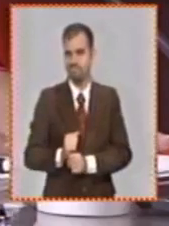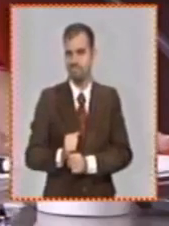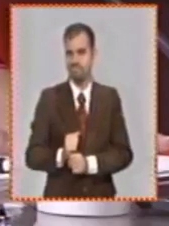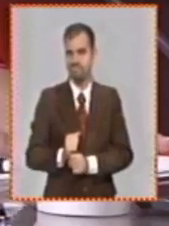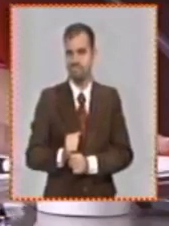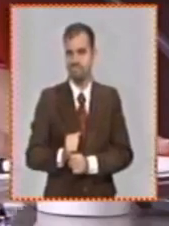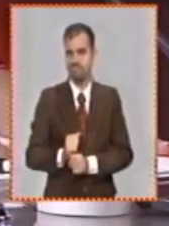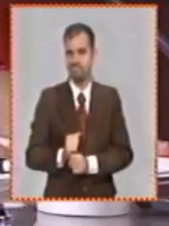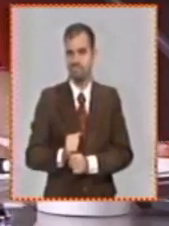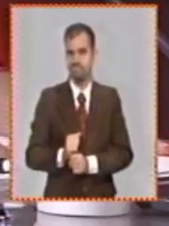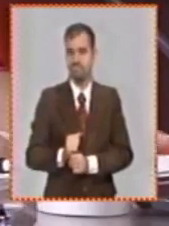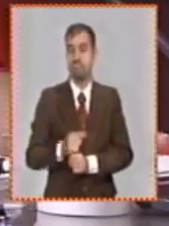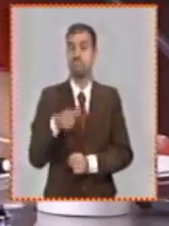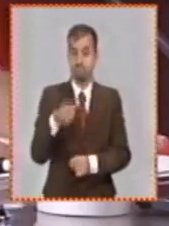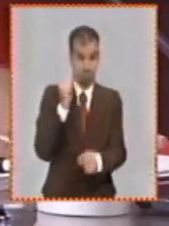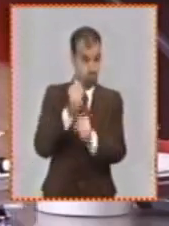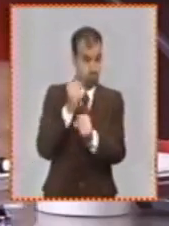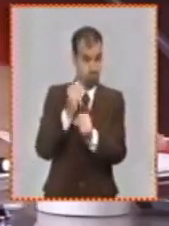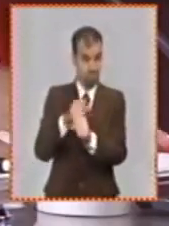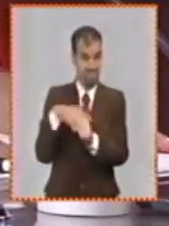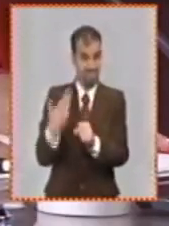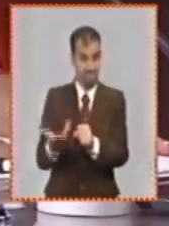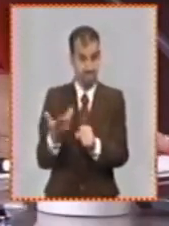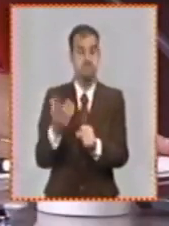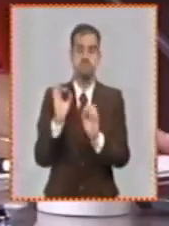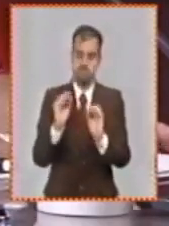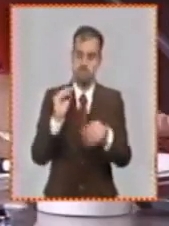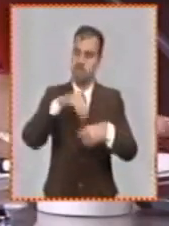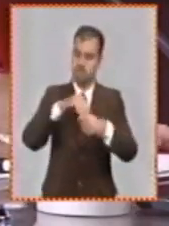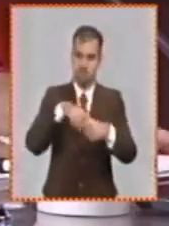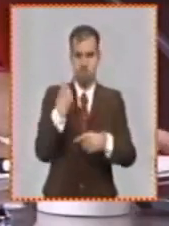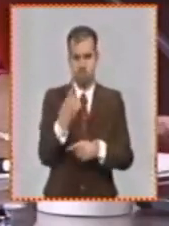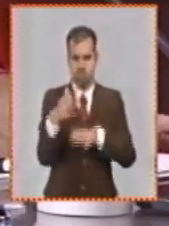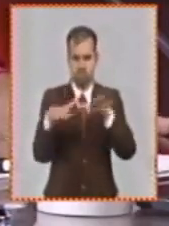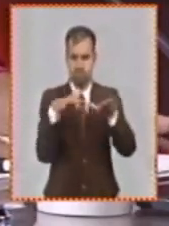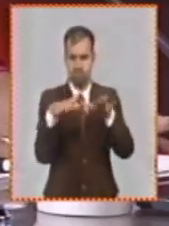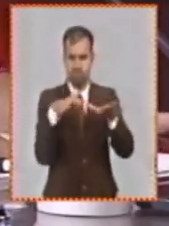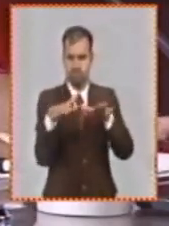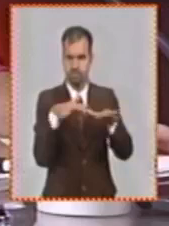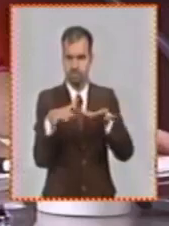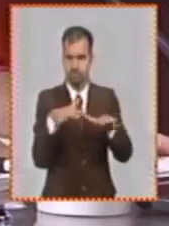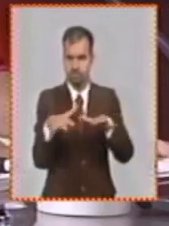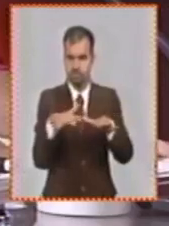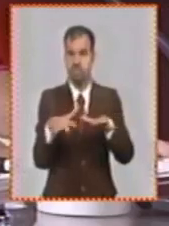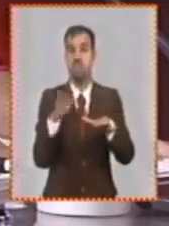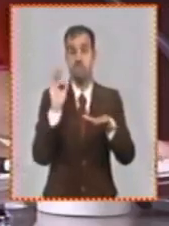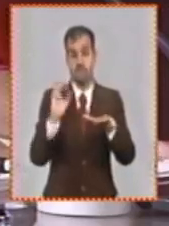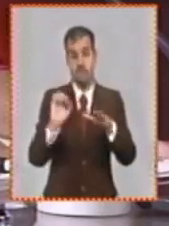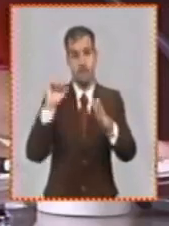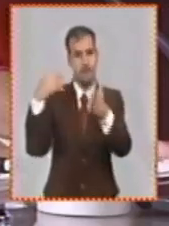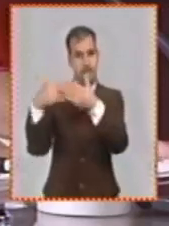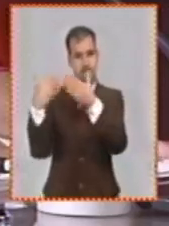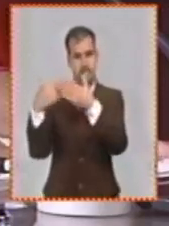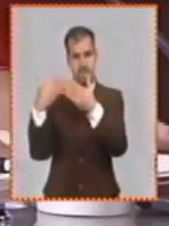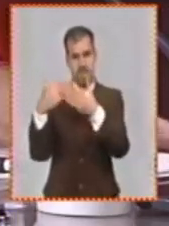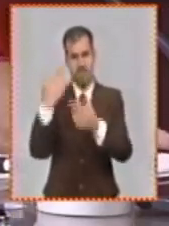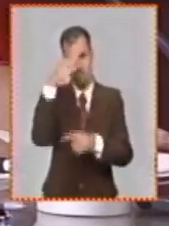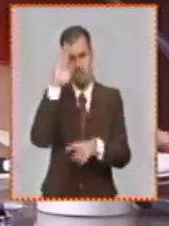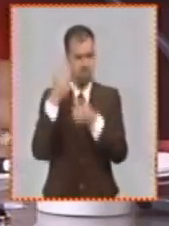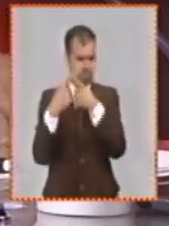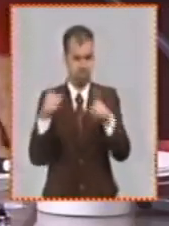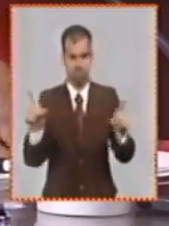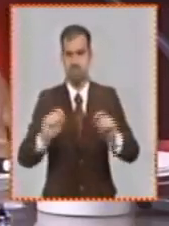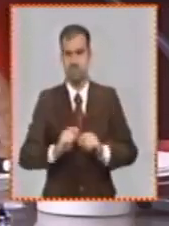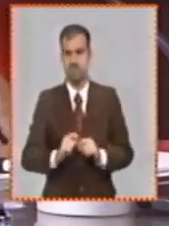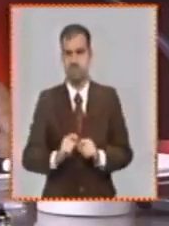tarea que estaría enmarcada en este proceso de preparación que se requiere en todas las entidades del país